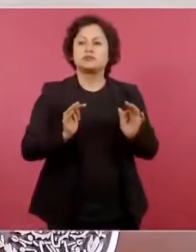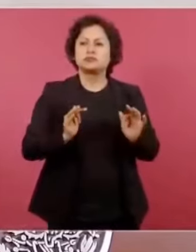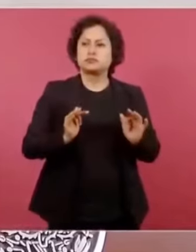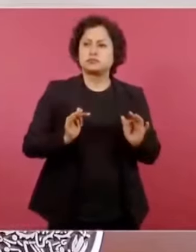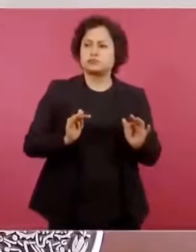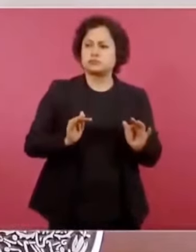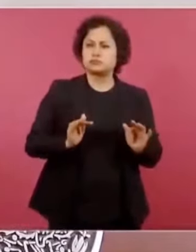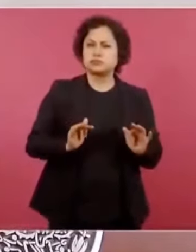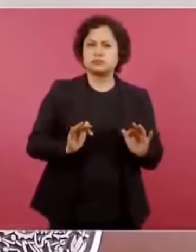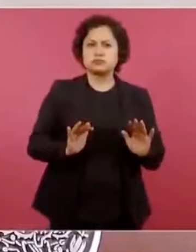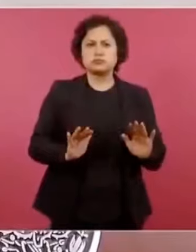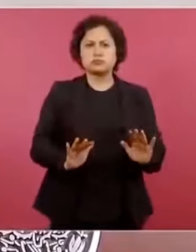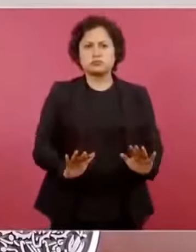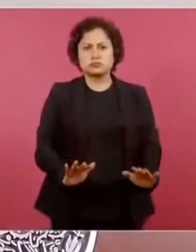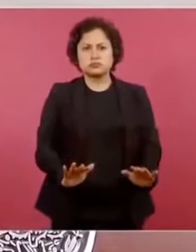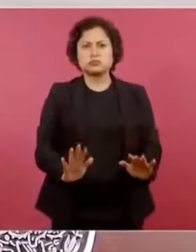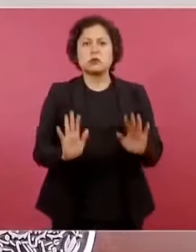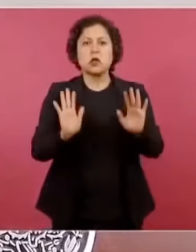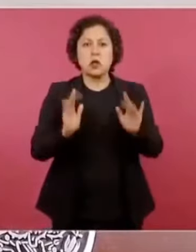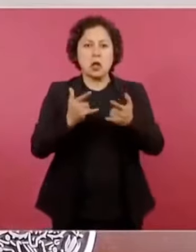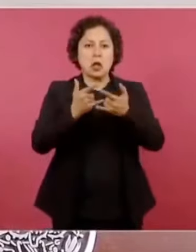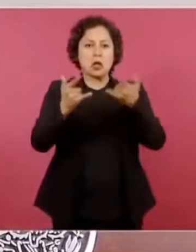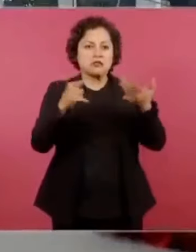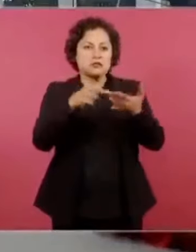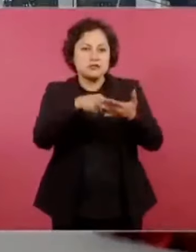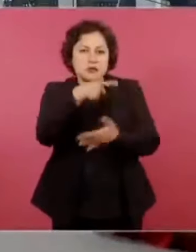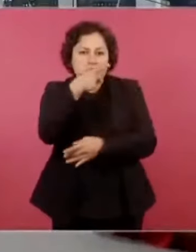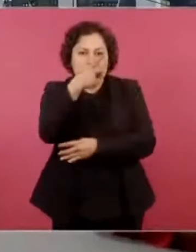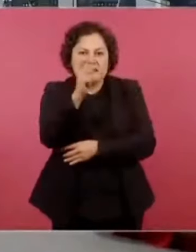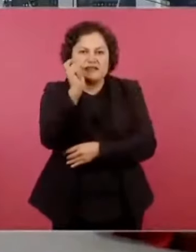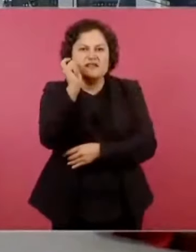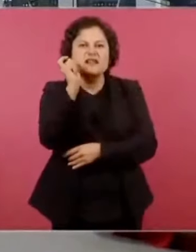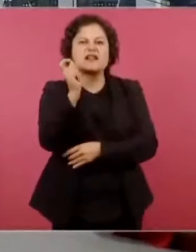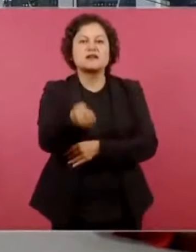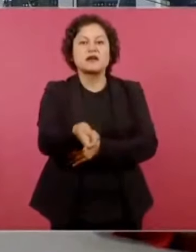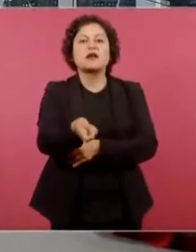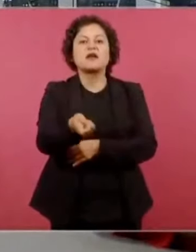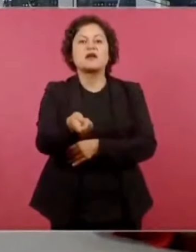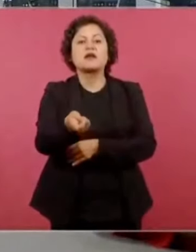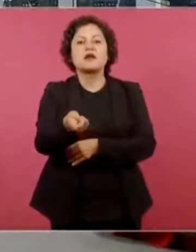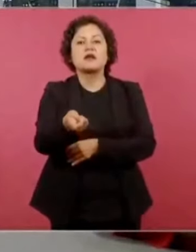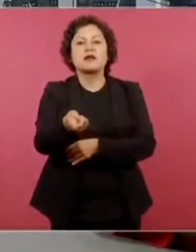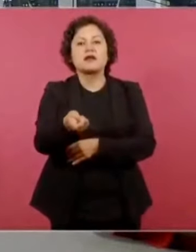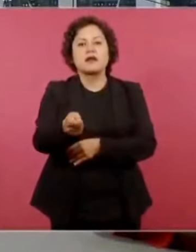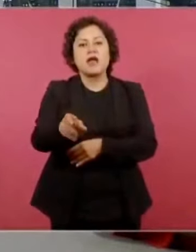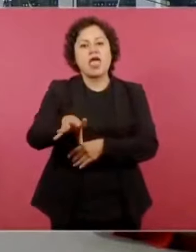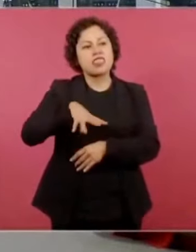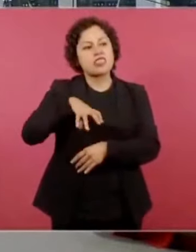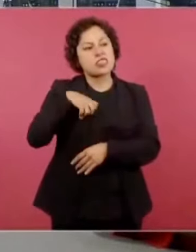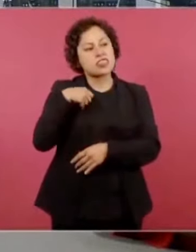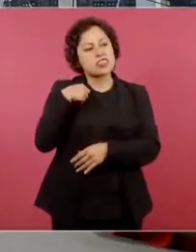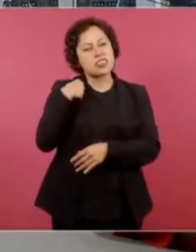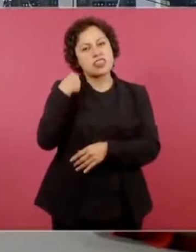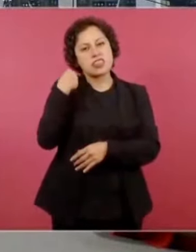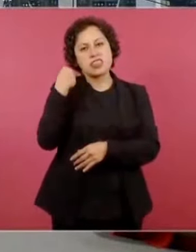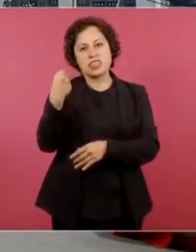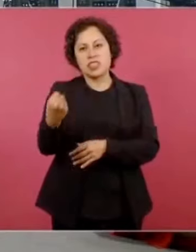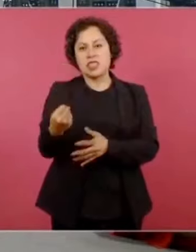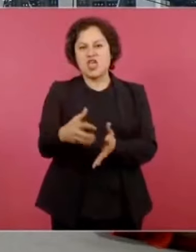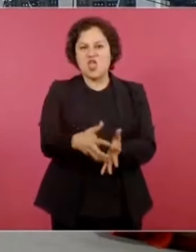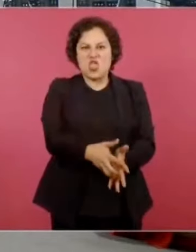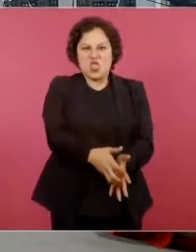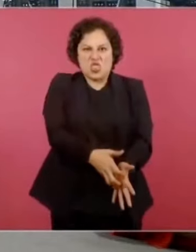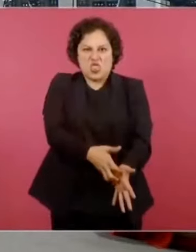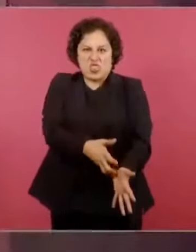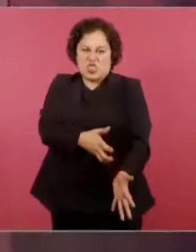se habla de la avaricia de manera sorprendida, los pueblos